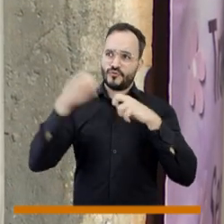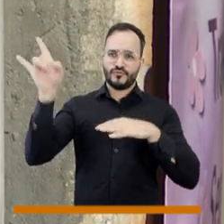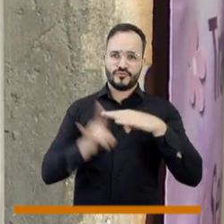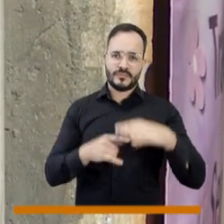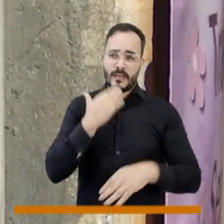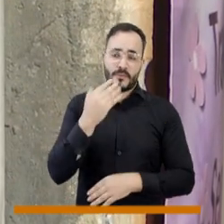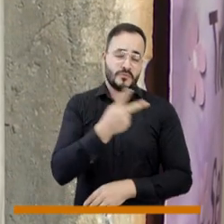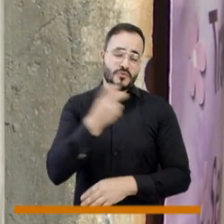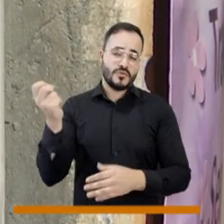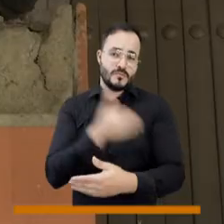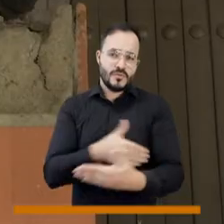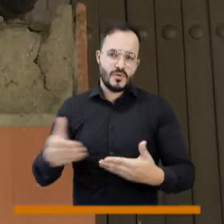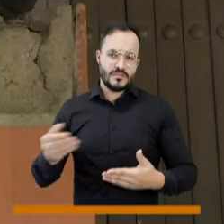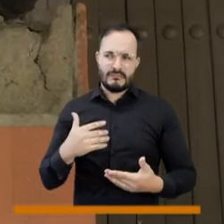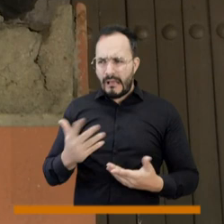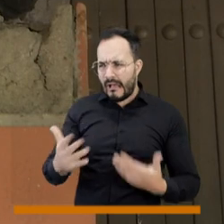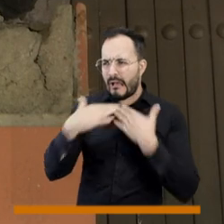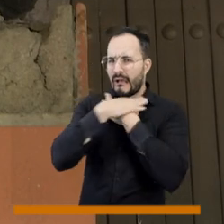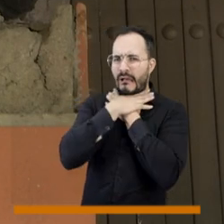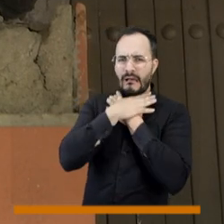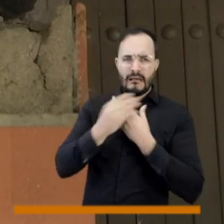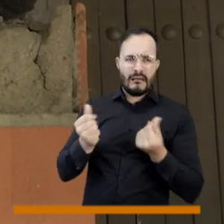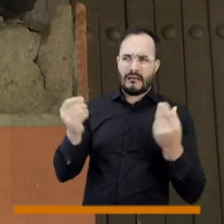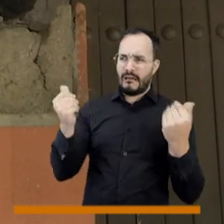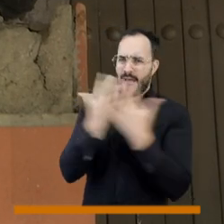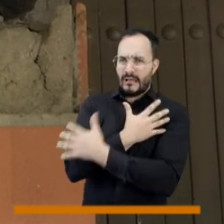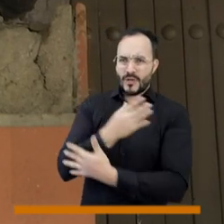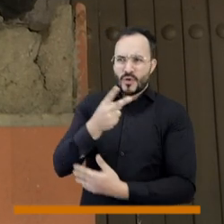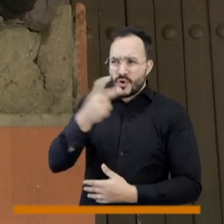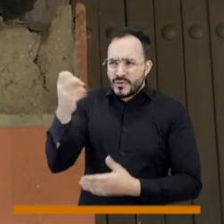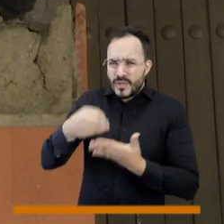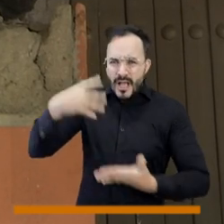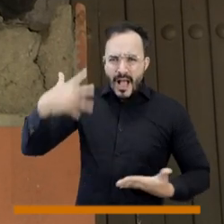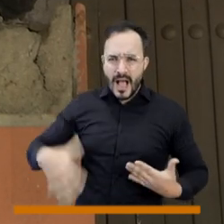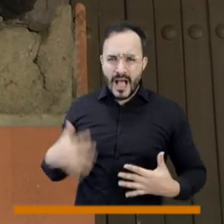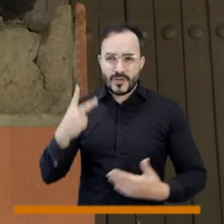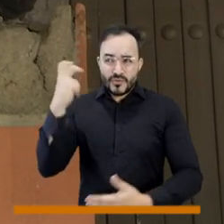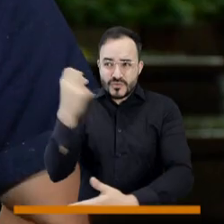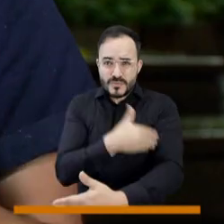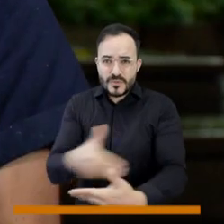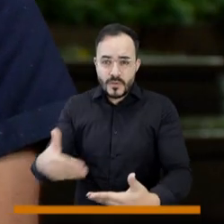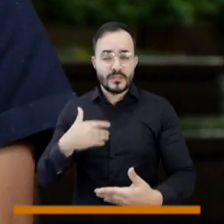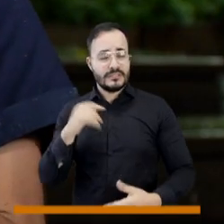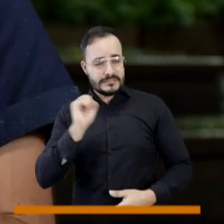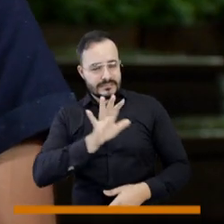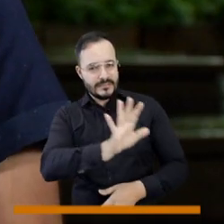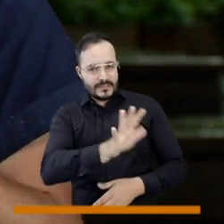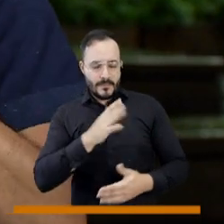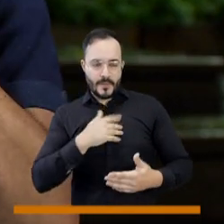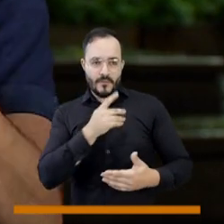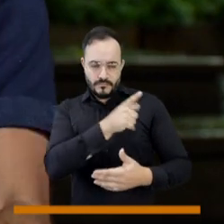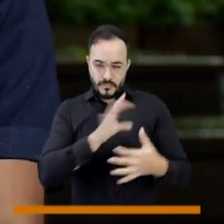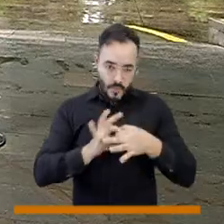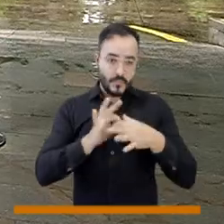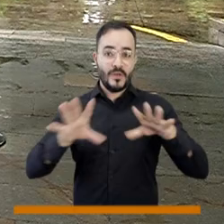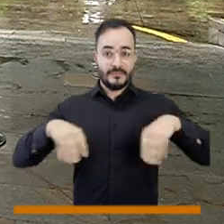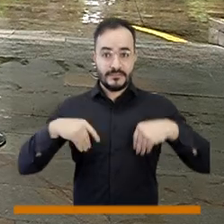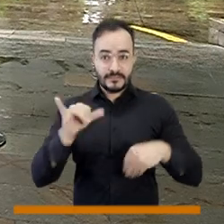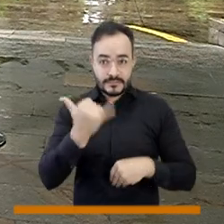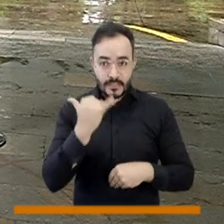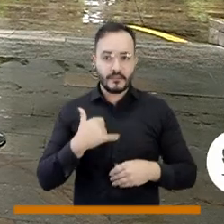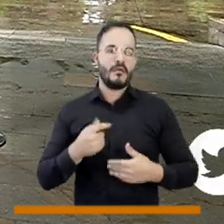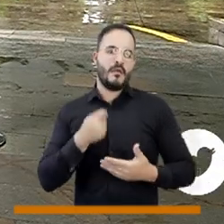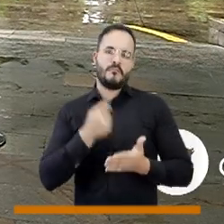poner un sistema de energía que le vale 200 millones de pesos, puede que usted no tenga la plata para ponerlo, pero nosotros como empresa lo ponemos